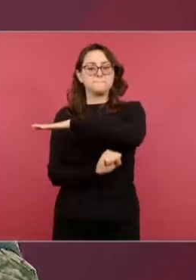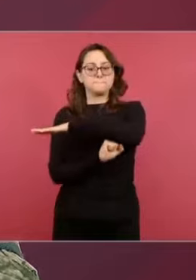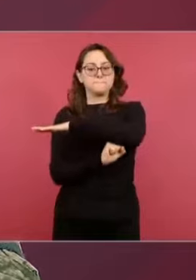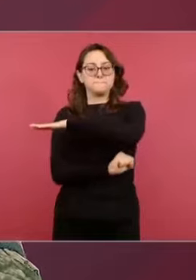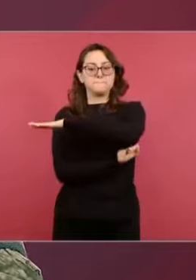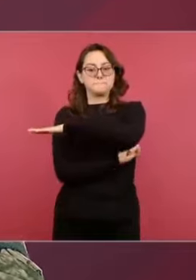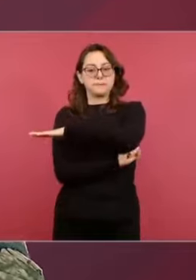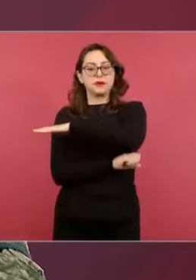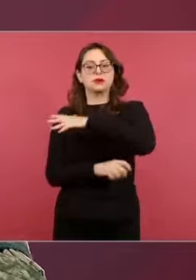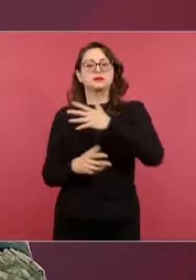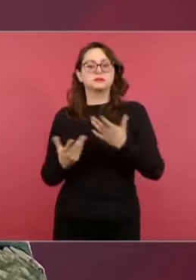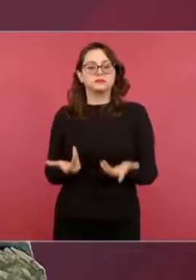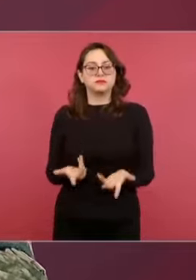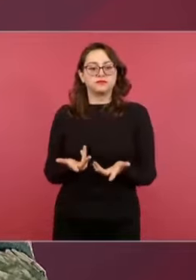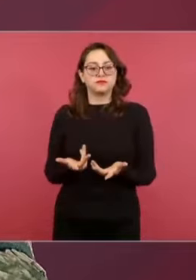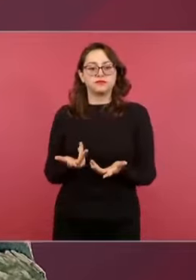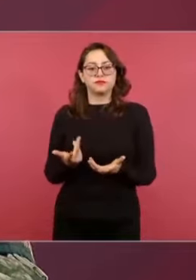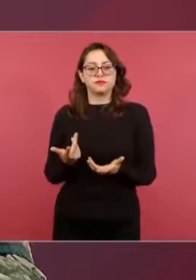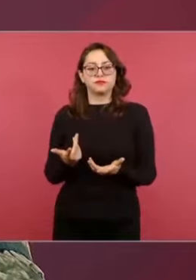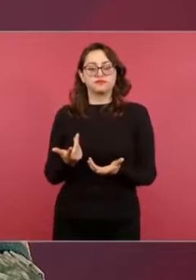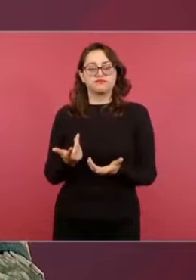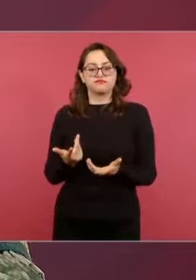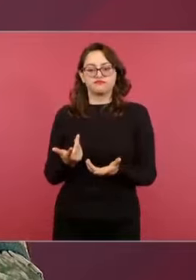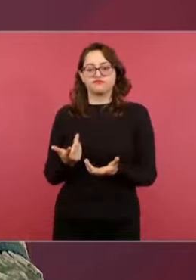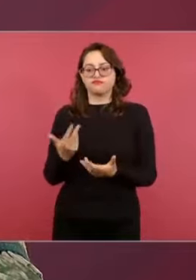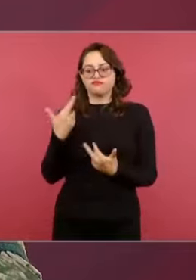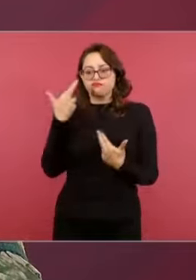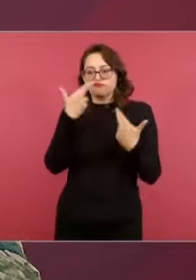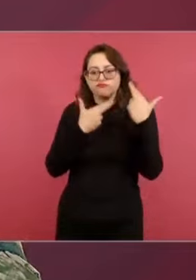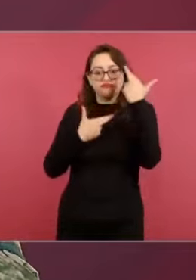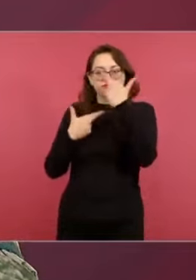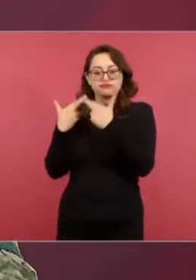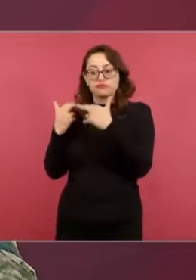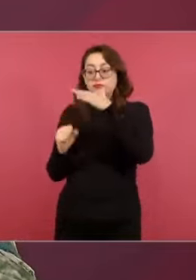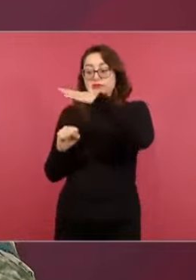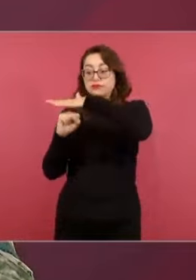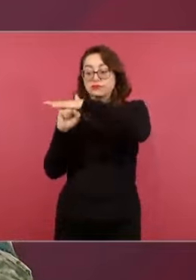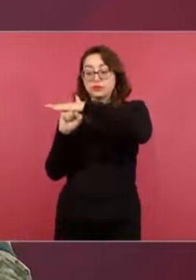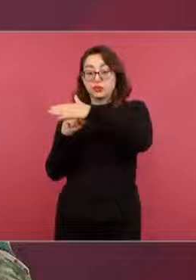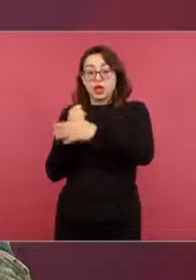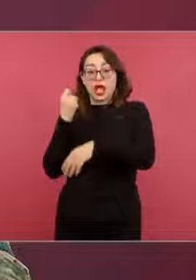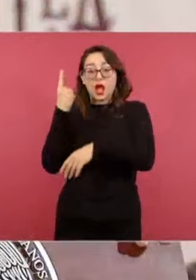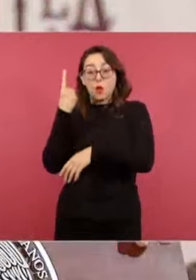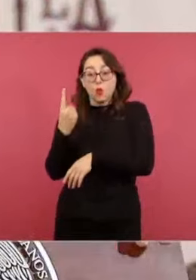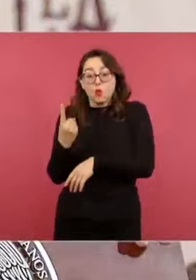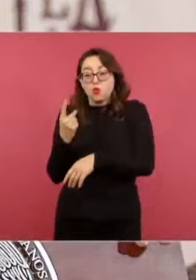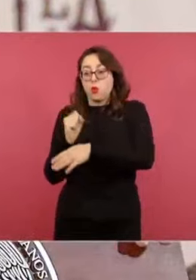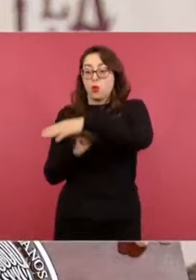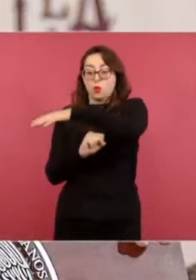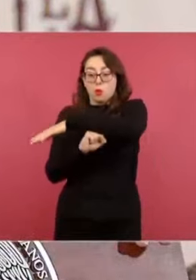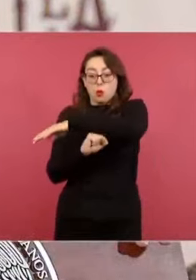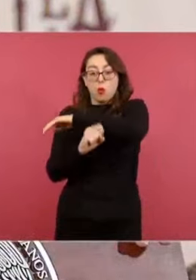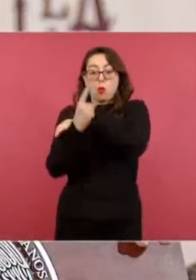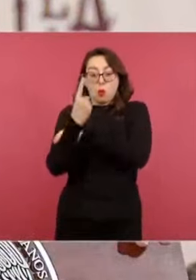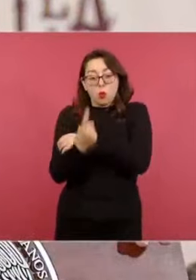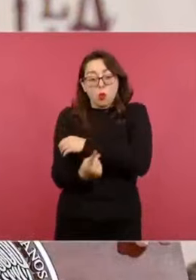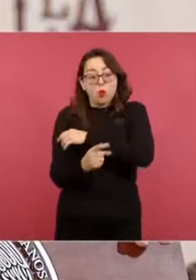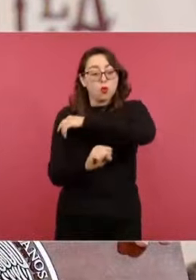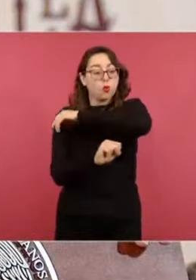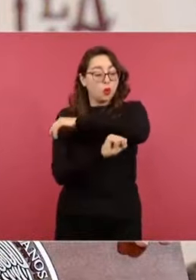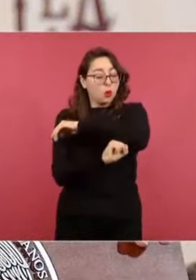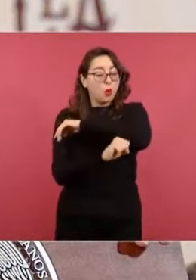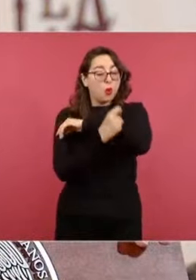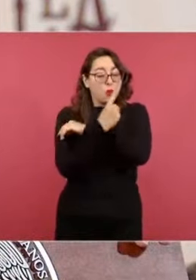este tramo están siendo estudiados. Es decir, antes de inclusive perforar